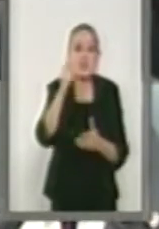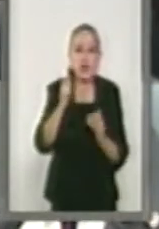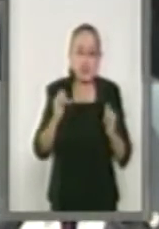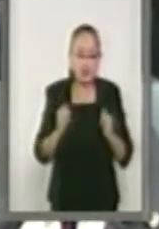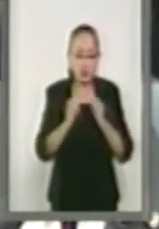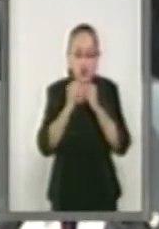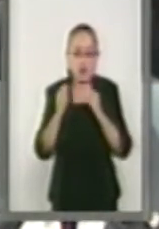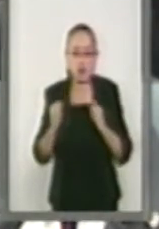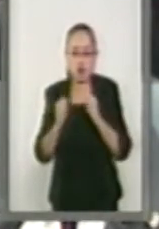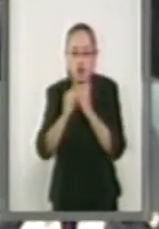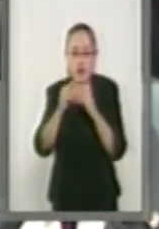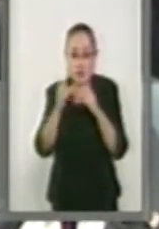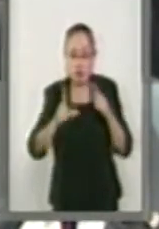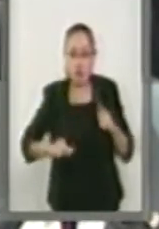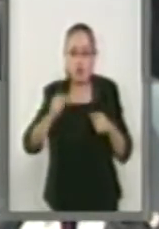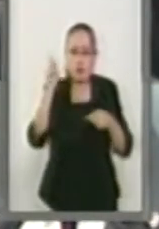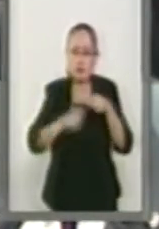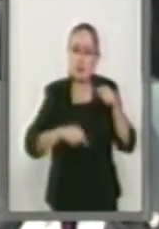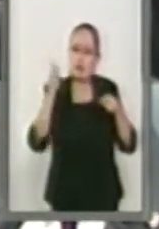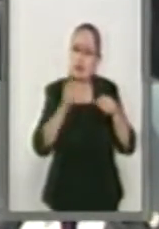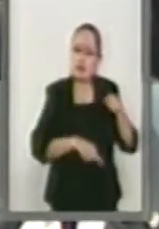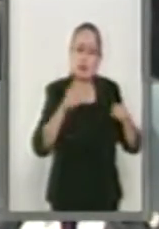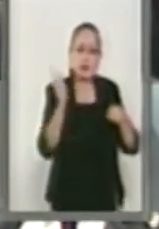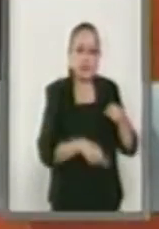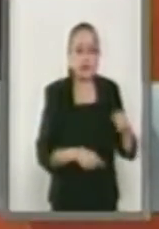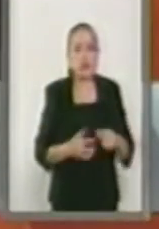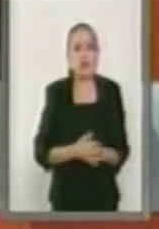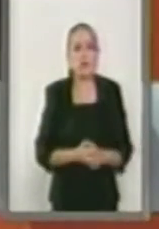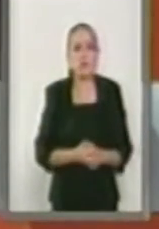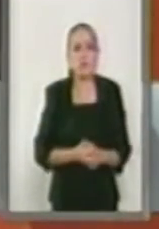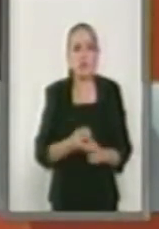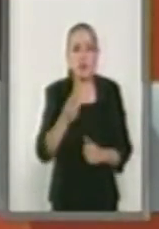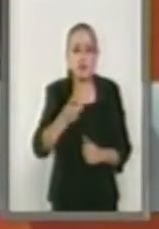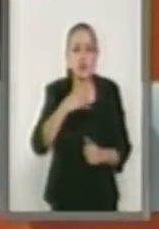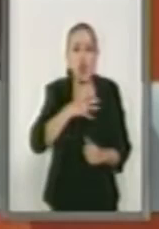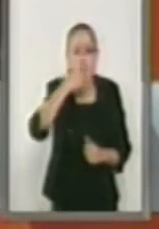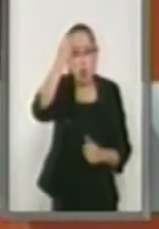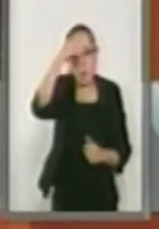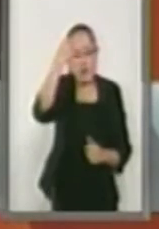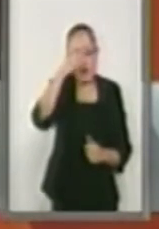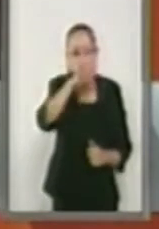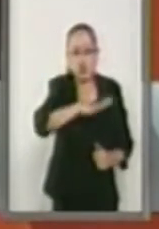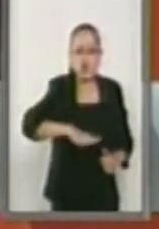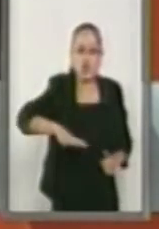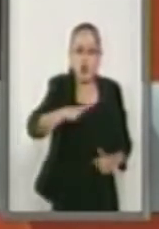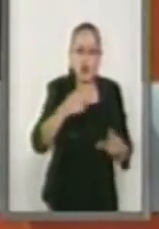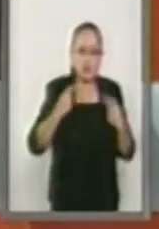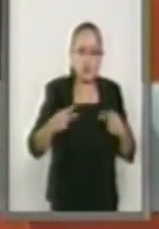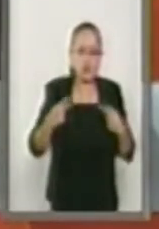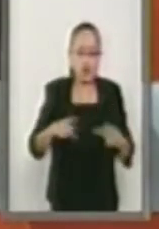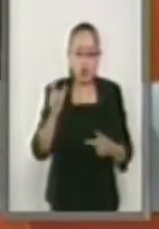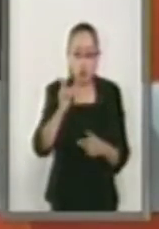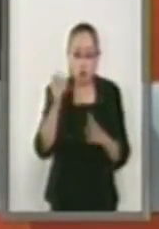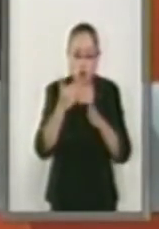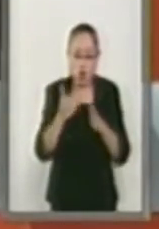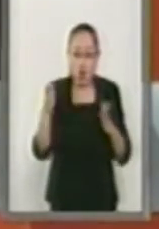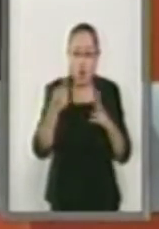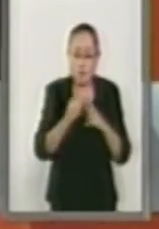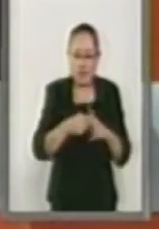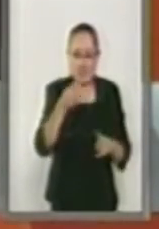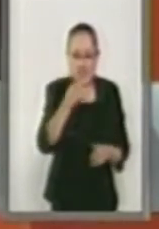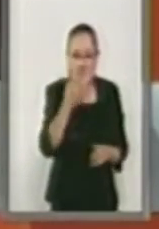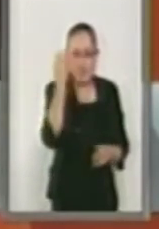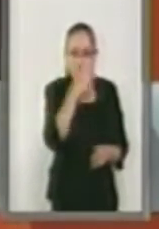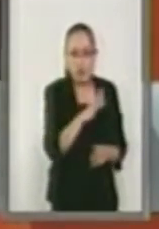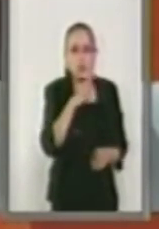instituciones nacionales. Esto que lo sabe la opinión pública desde hace mucho, desde que empezó esta farsa,